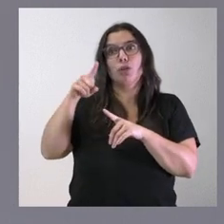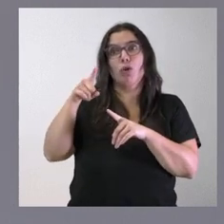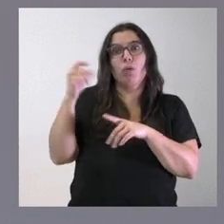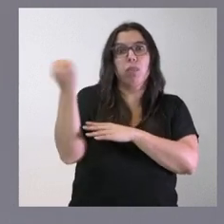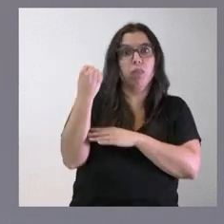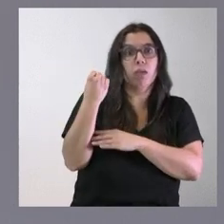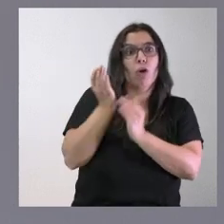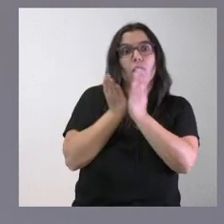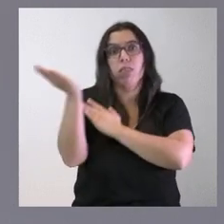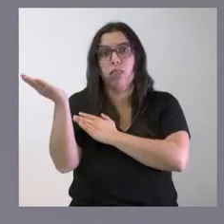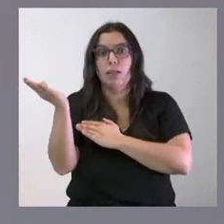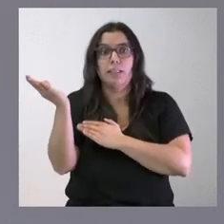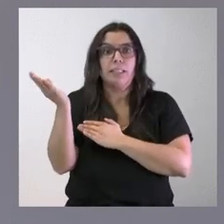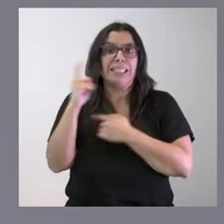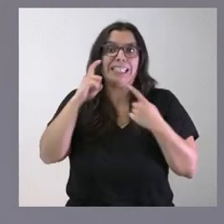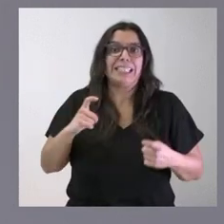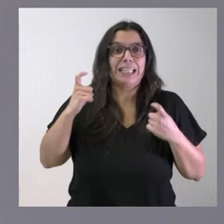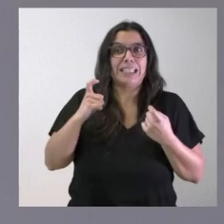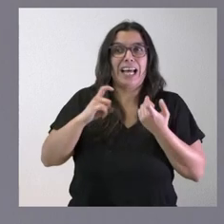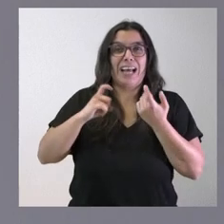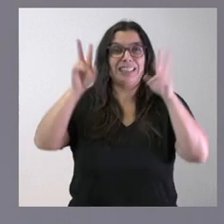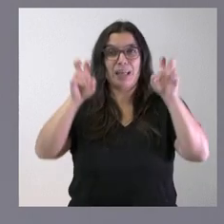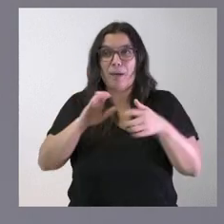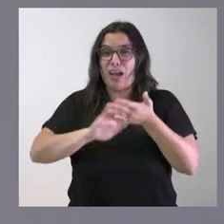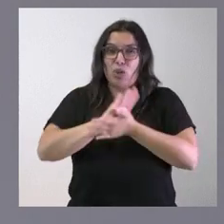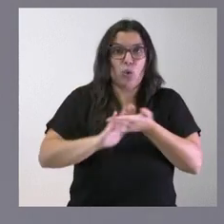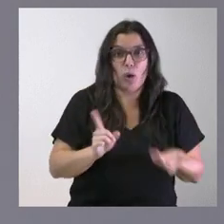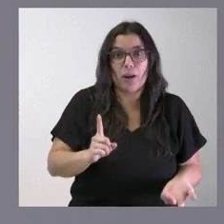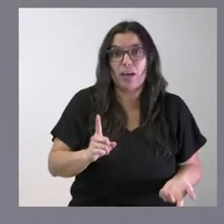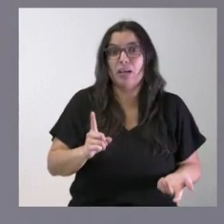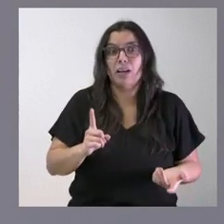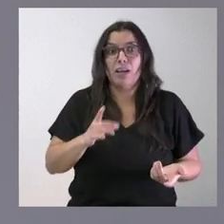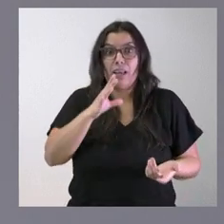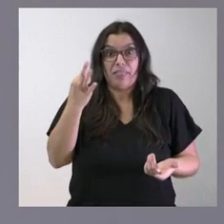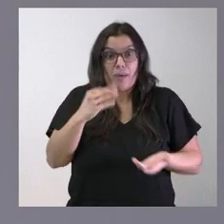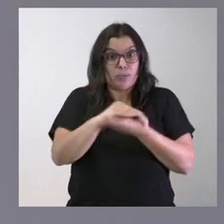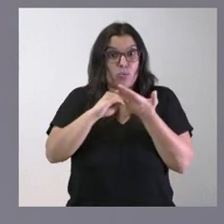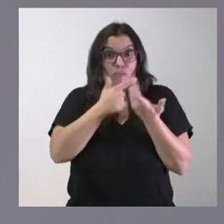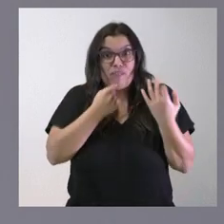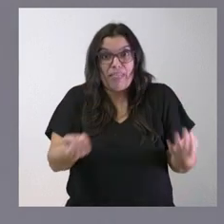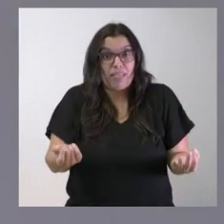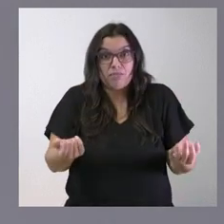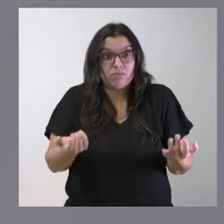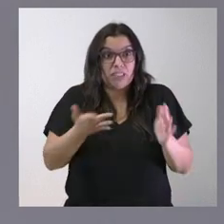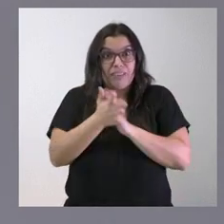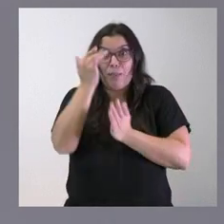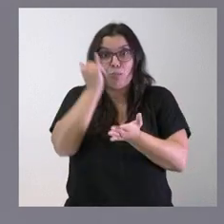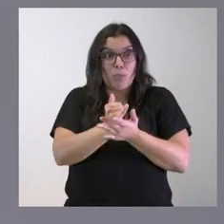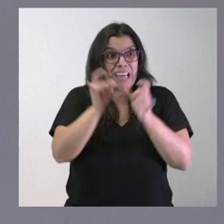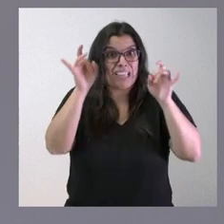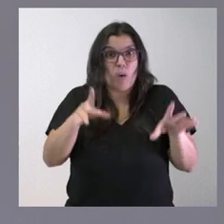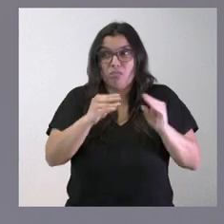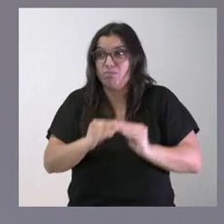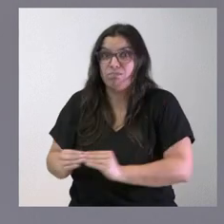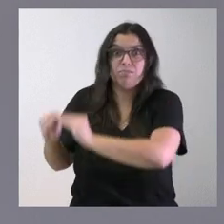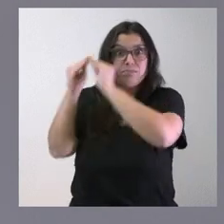trata de no intentar abordar lo que tenía que ser una solución fácil y sencilla, que es la misma prueba para todos los